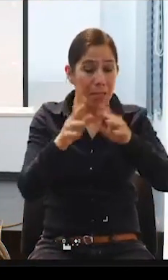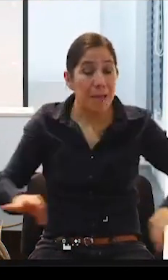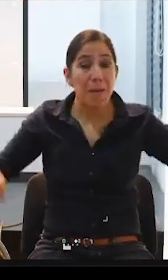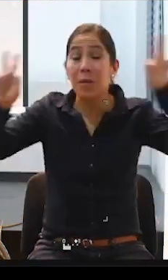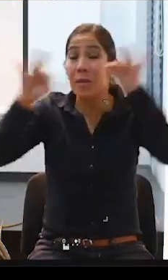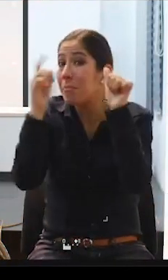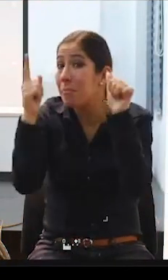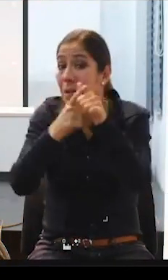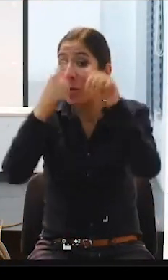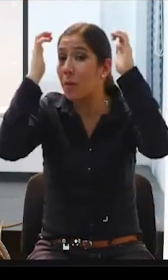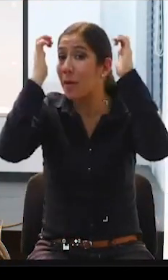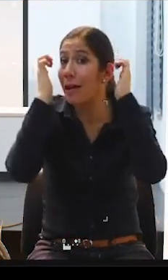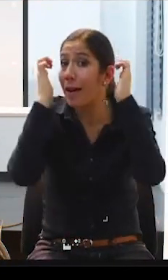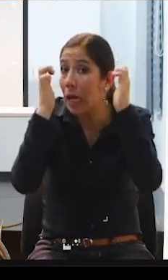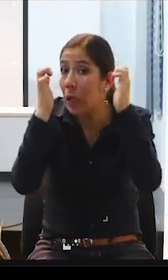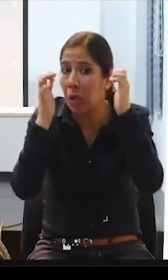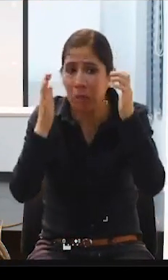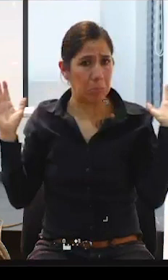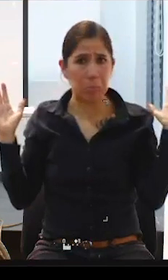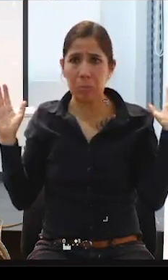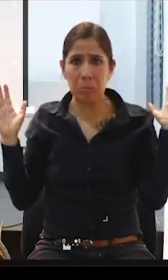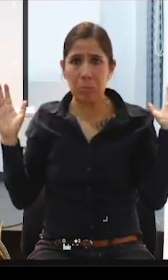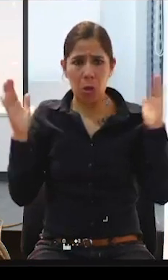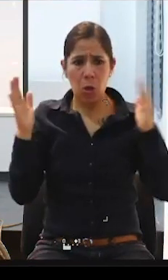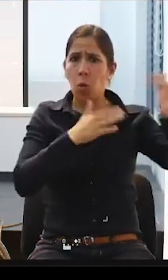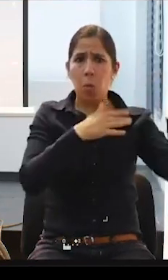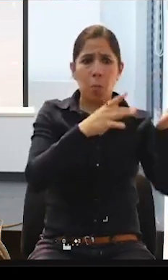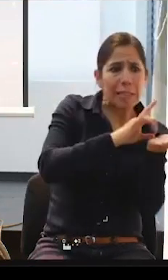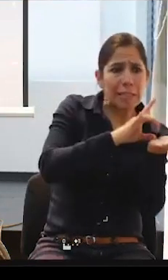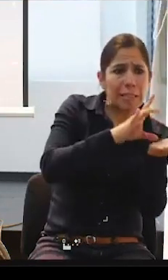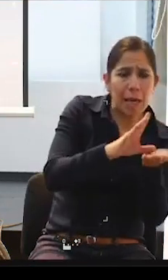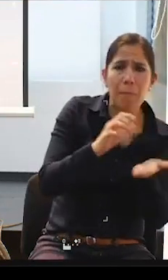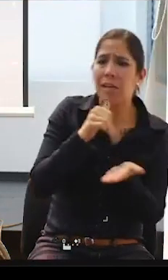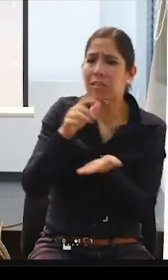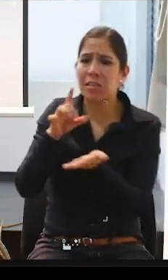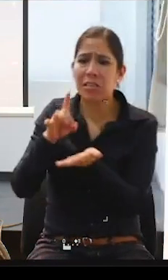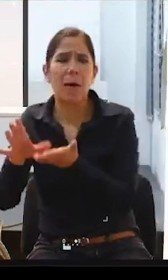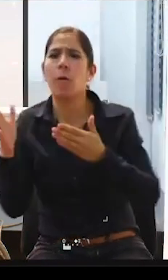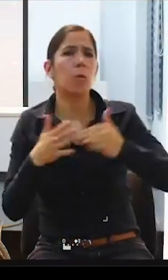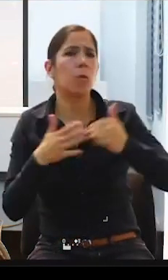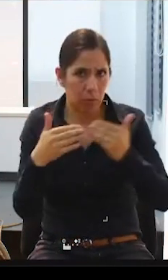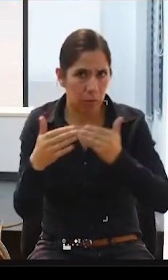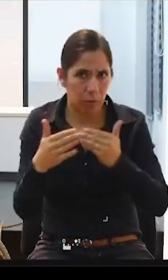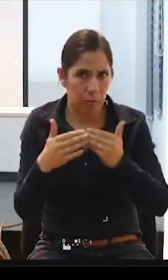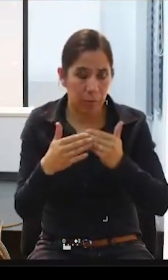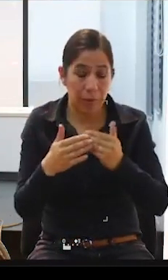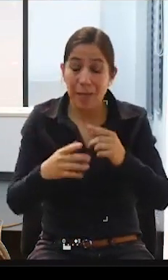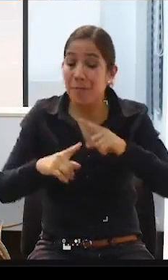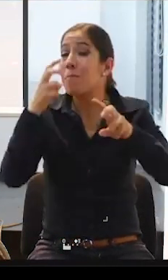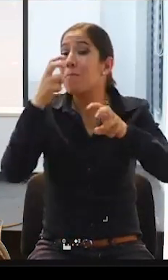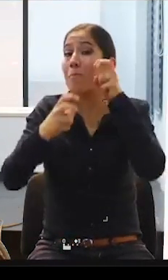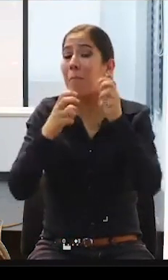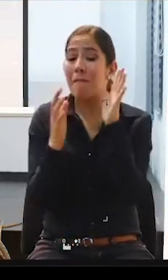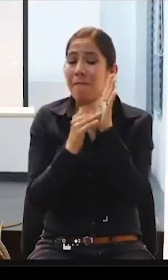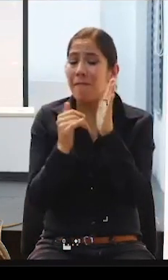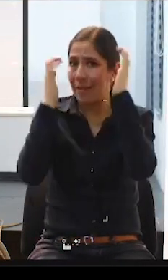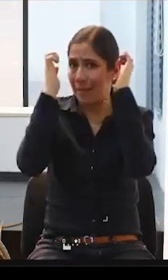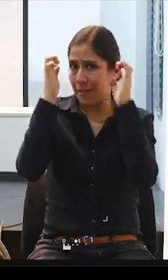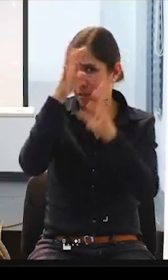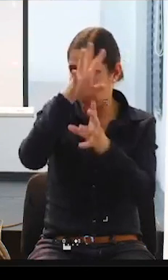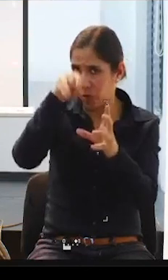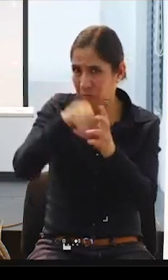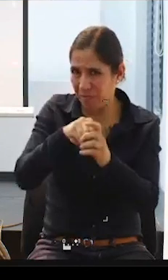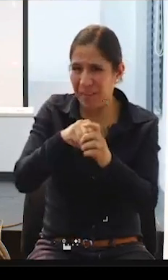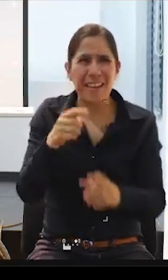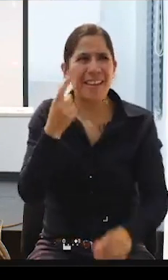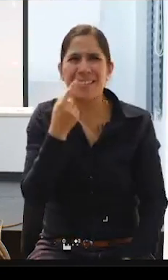porque eso es algo que también no se ha enfatizado, no se da esa educación inclusiva, se nos trata como, como ya